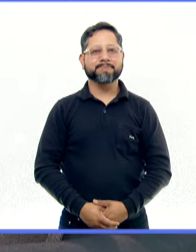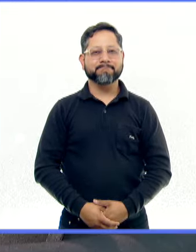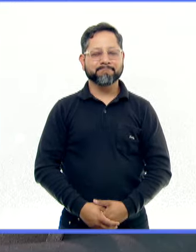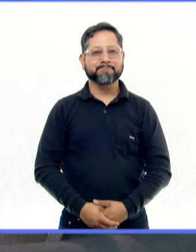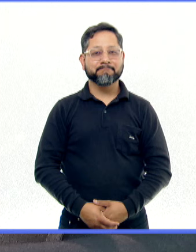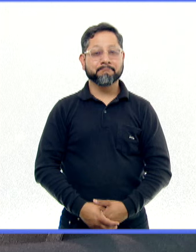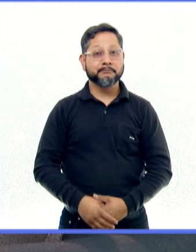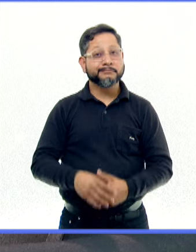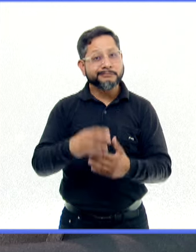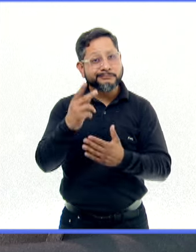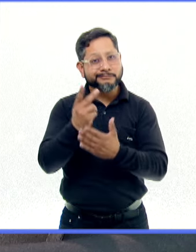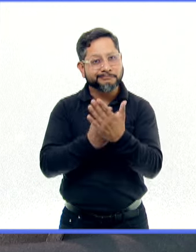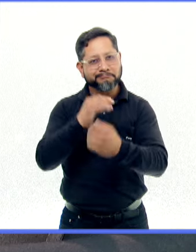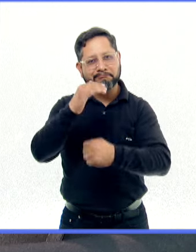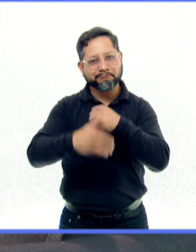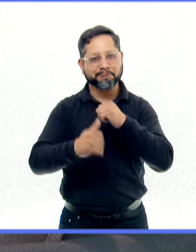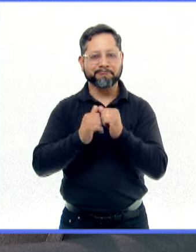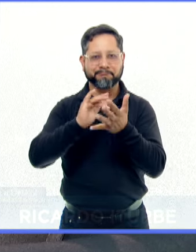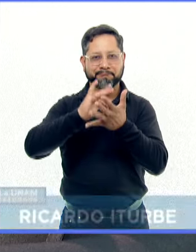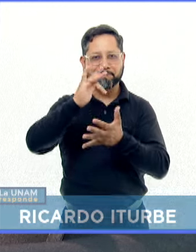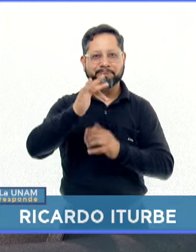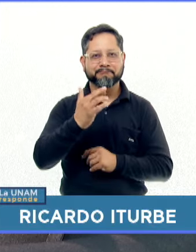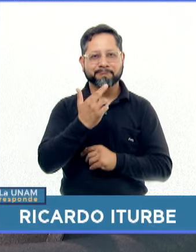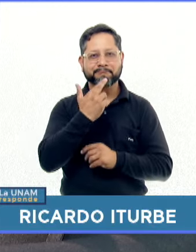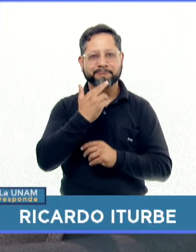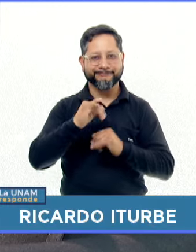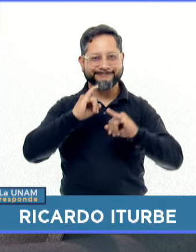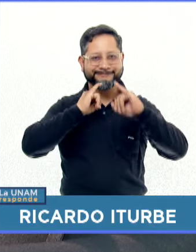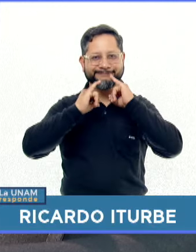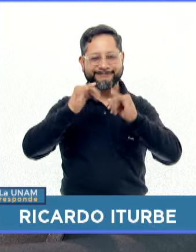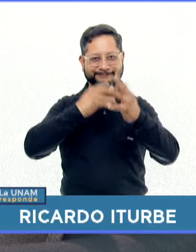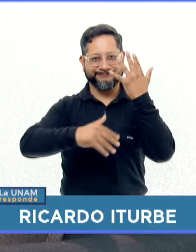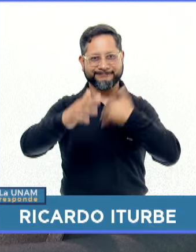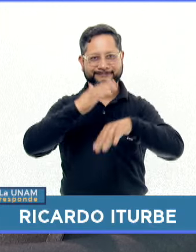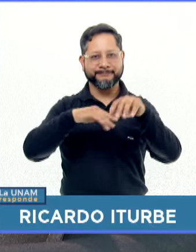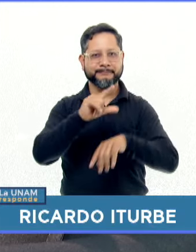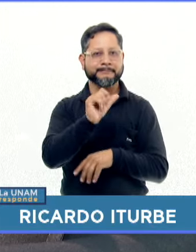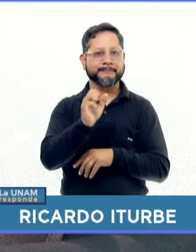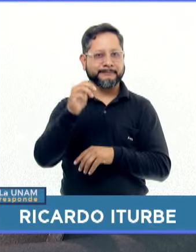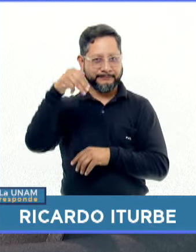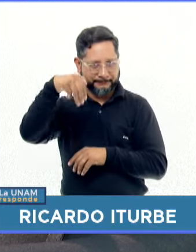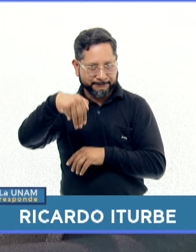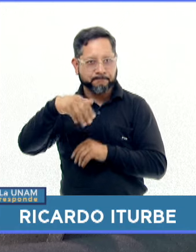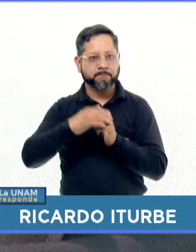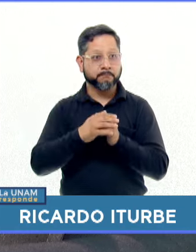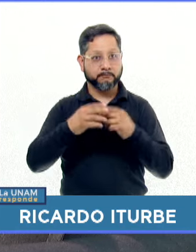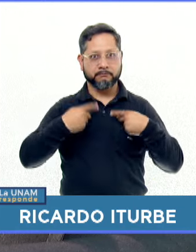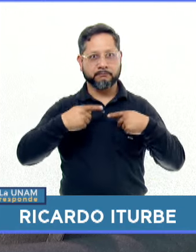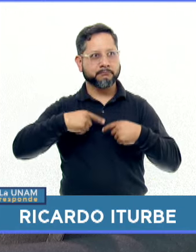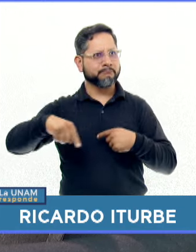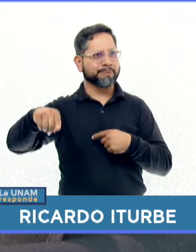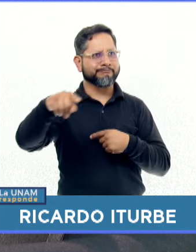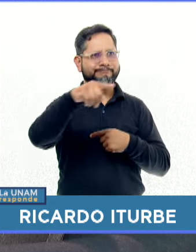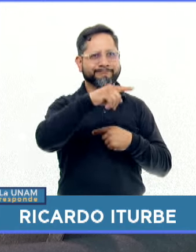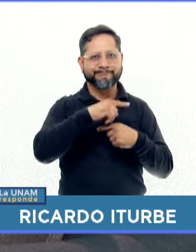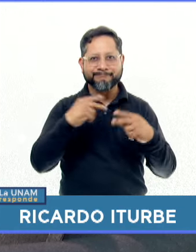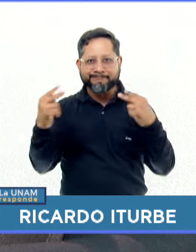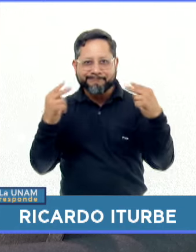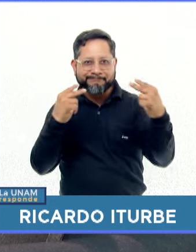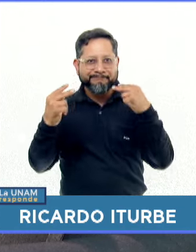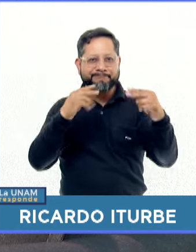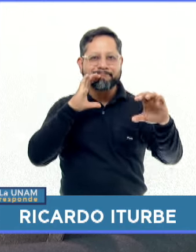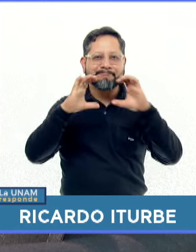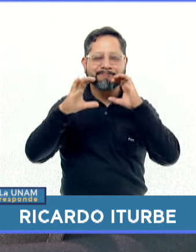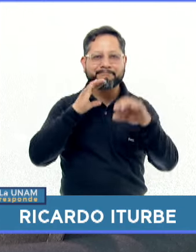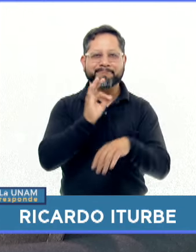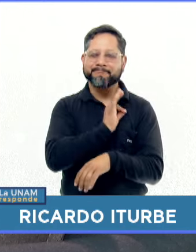Terminamos nuestro programa de hoy agradeciendo a Ricardo Iturbe su participación en la interpretación de lengua de señas mexicana que nos permite llegar a un público más amplio